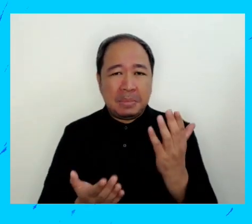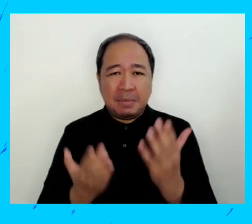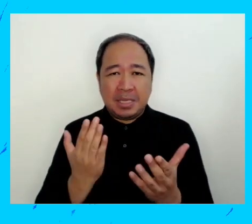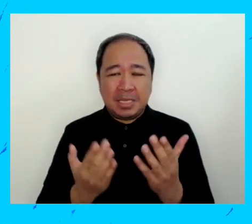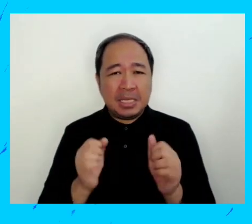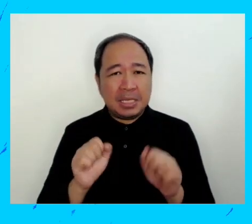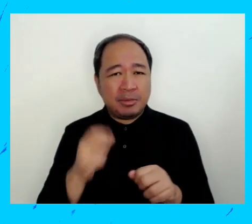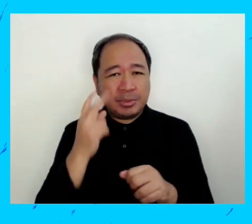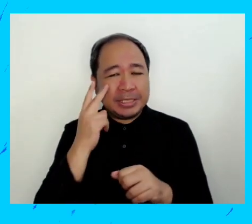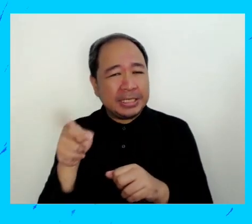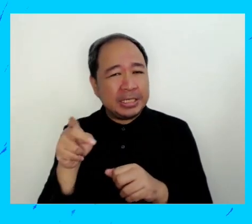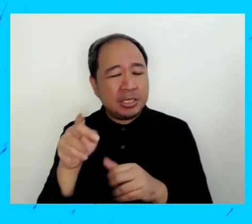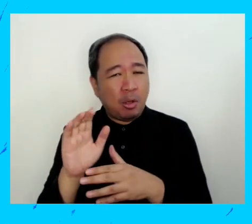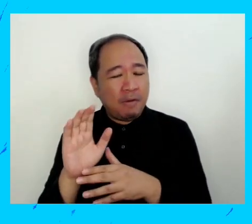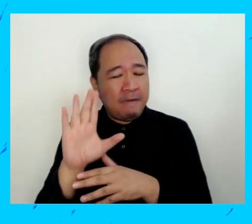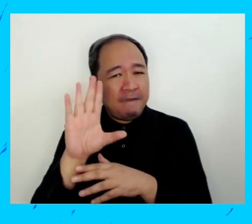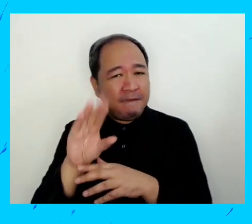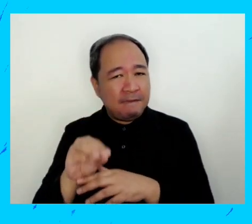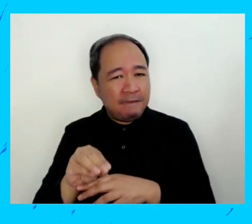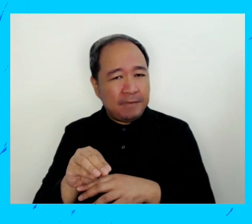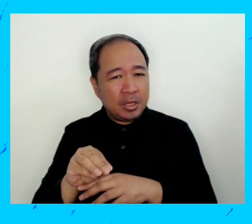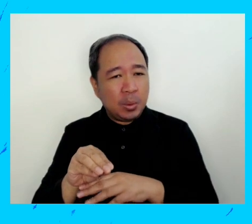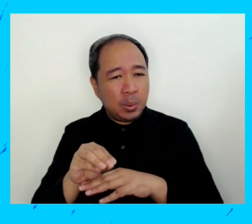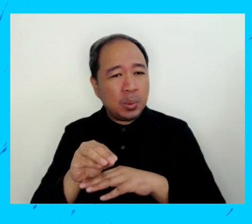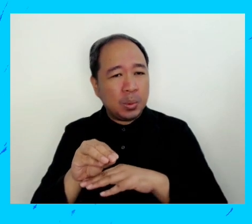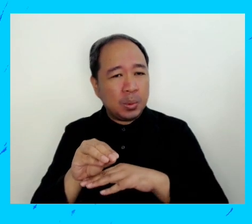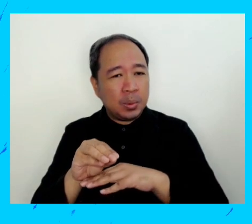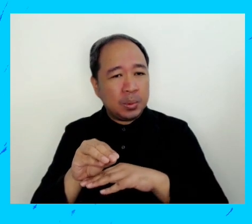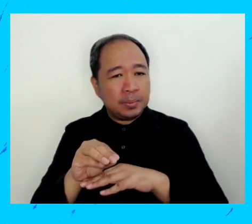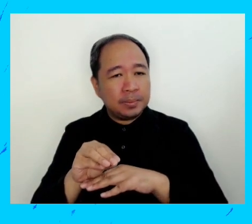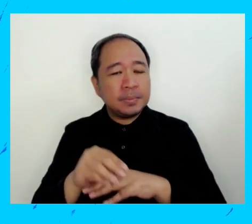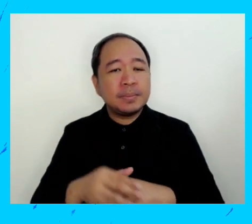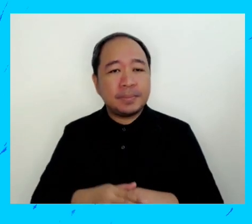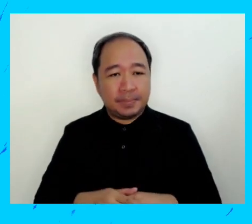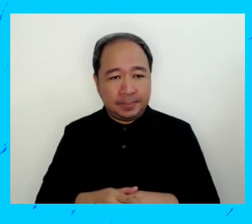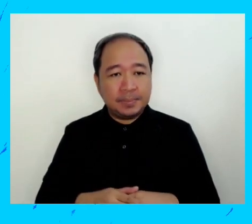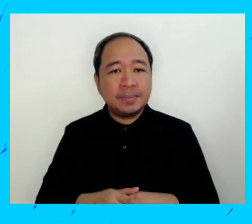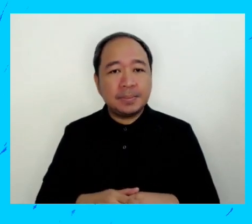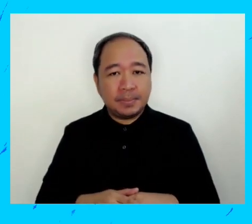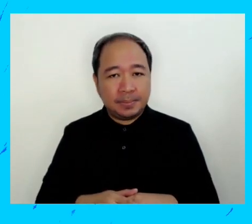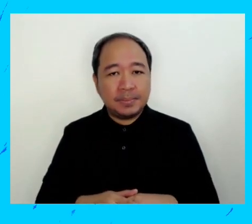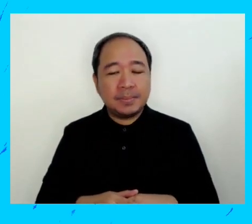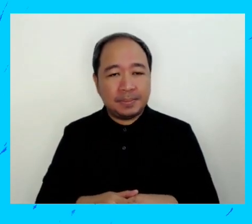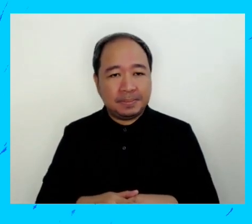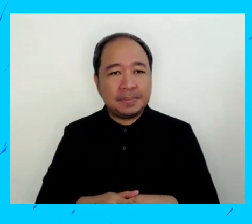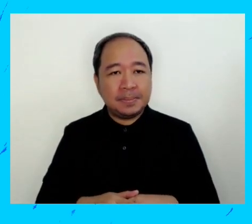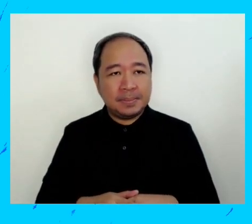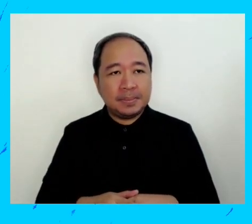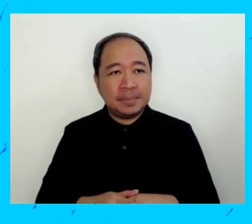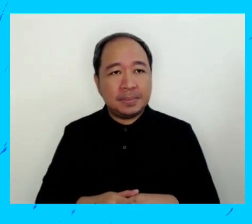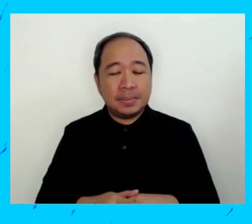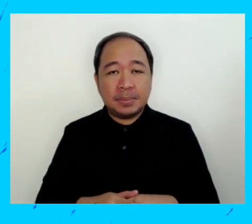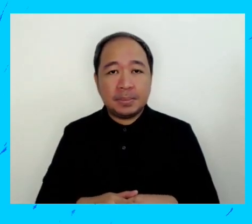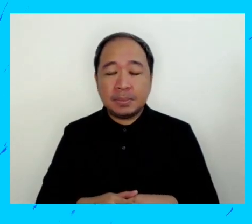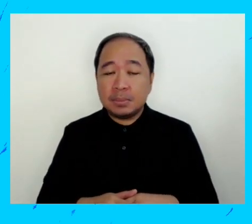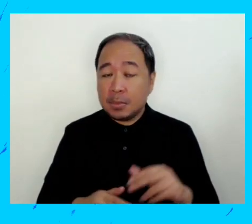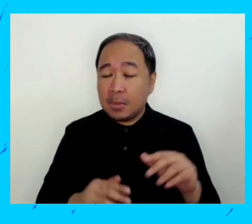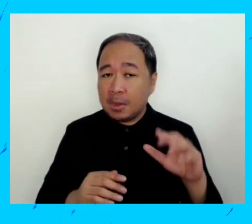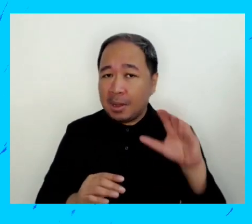Bueno, tal vez si apagas el video, tal vez funcione mejor.